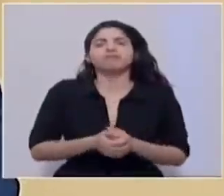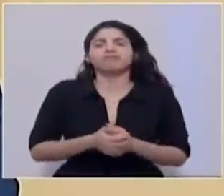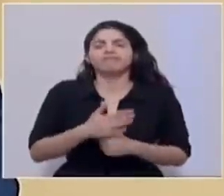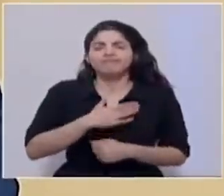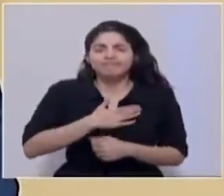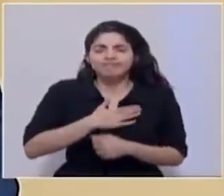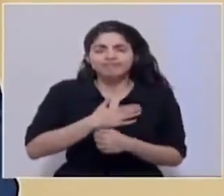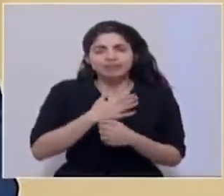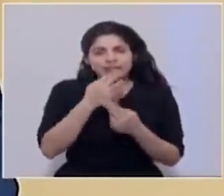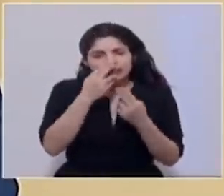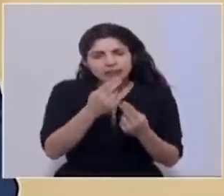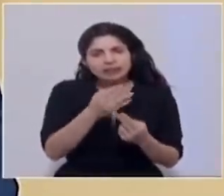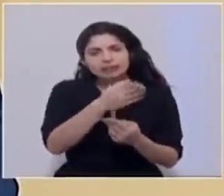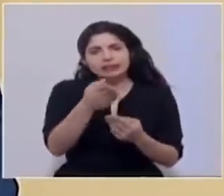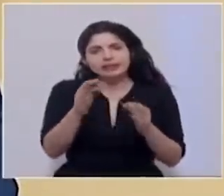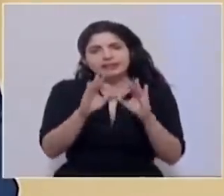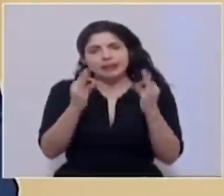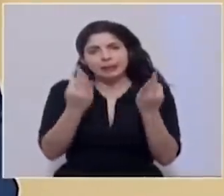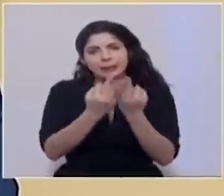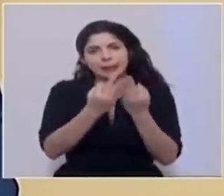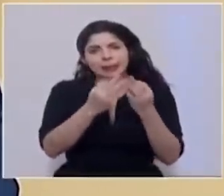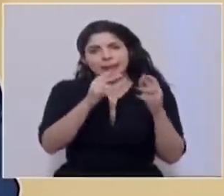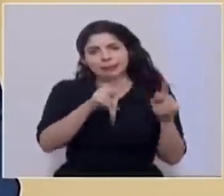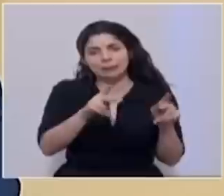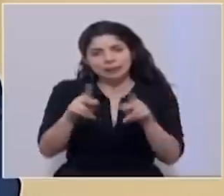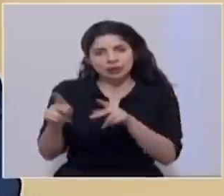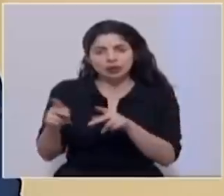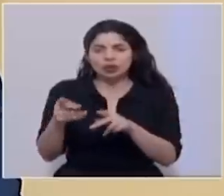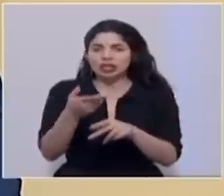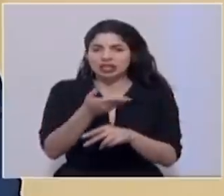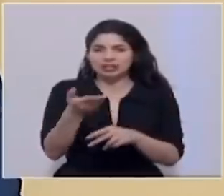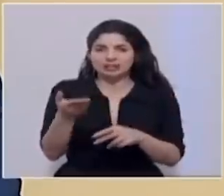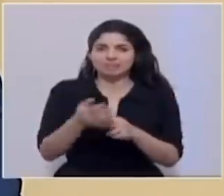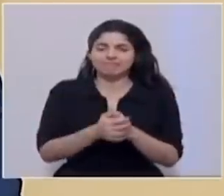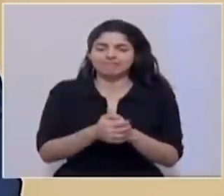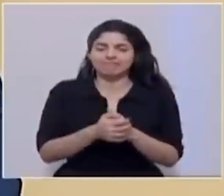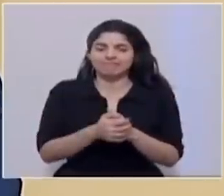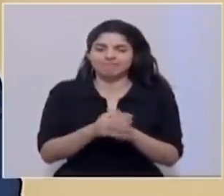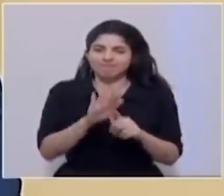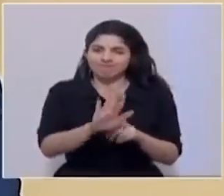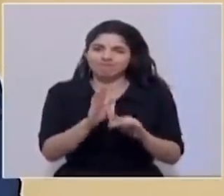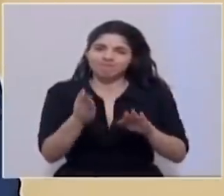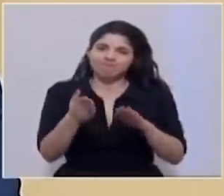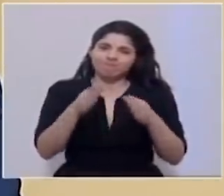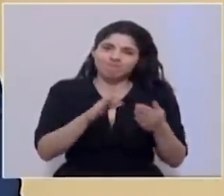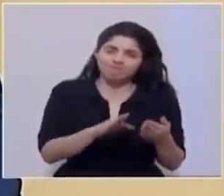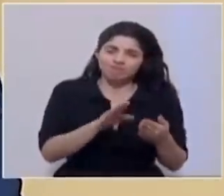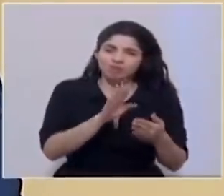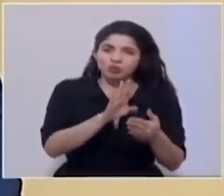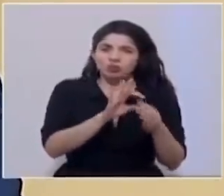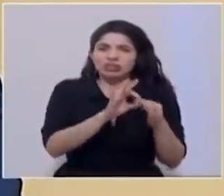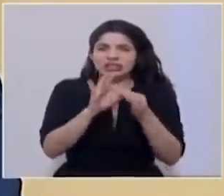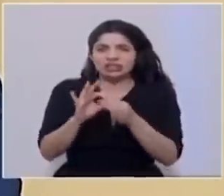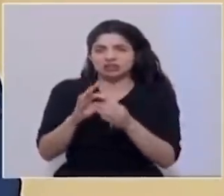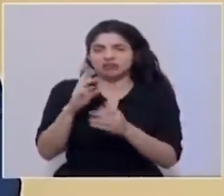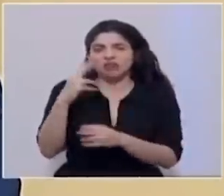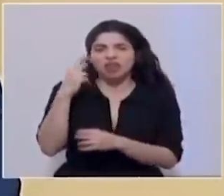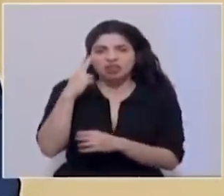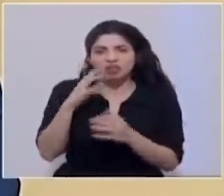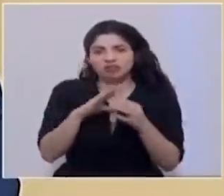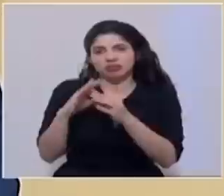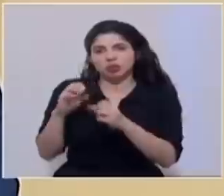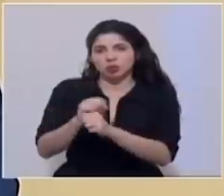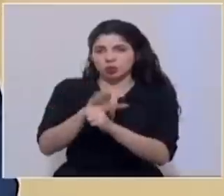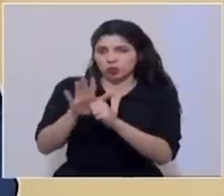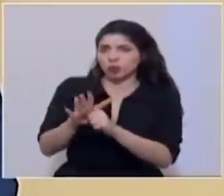sentido pésame para esas familias de esas personas que en su fallecimiento se ha relacionado la causa con el COVID